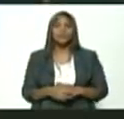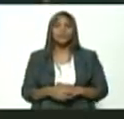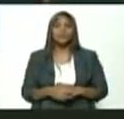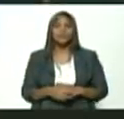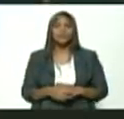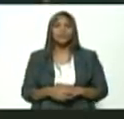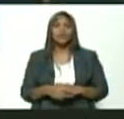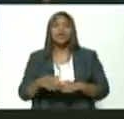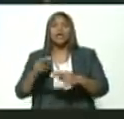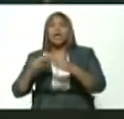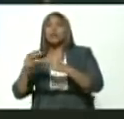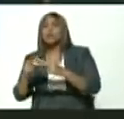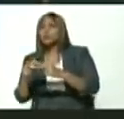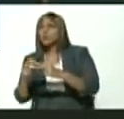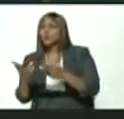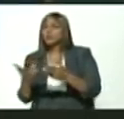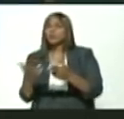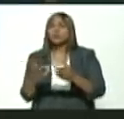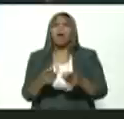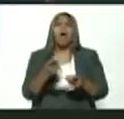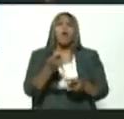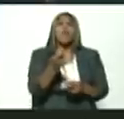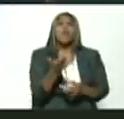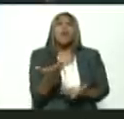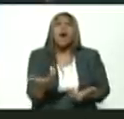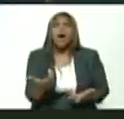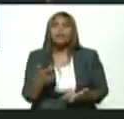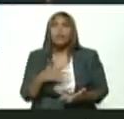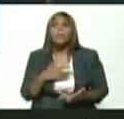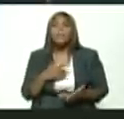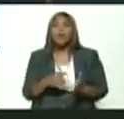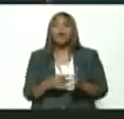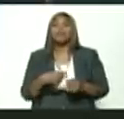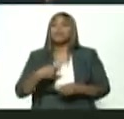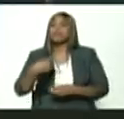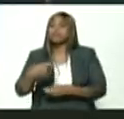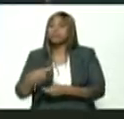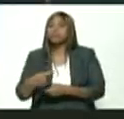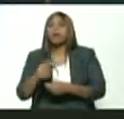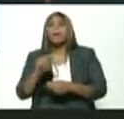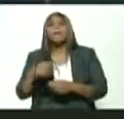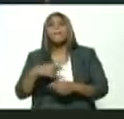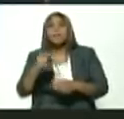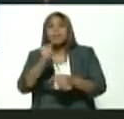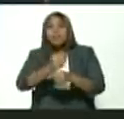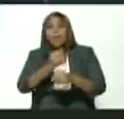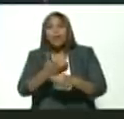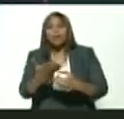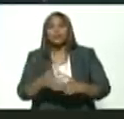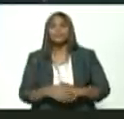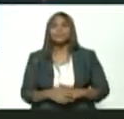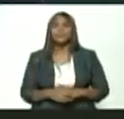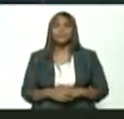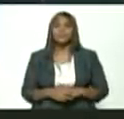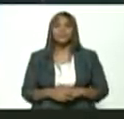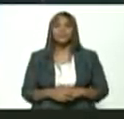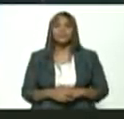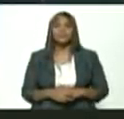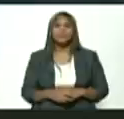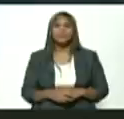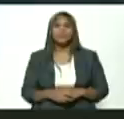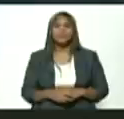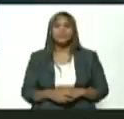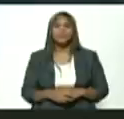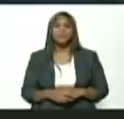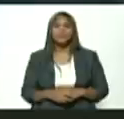estructuras de costo para garantizar los precios que produce la clase trabajadora a través